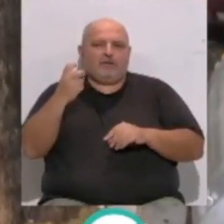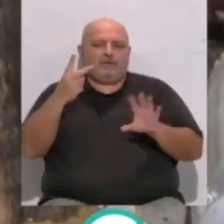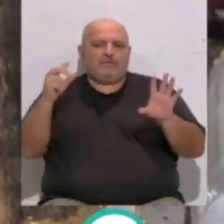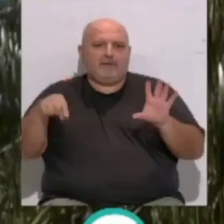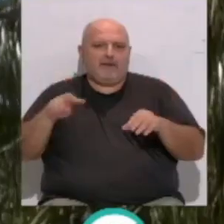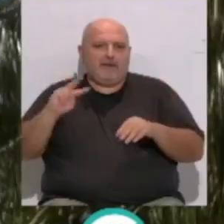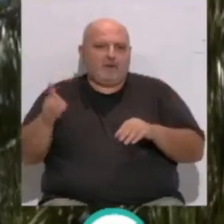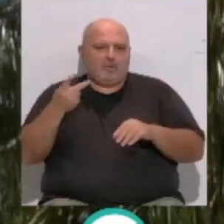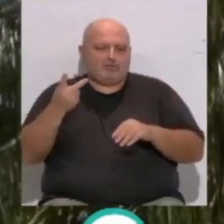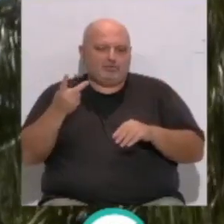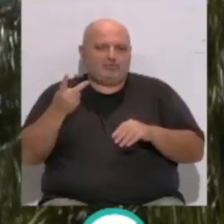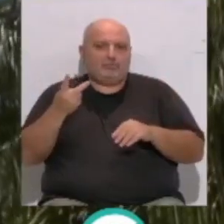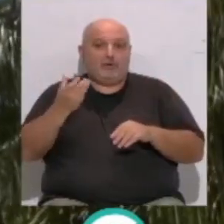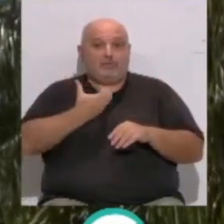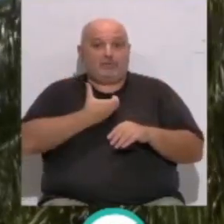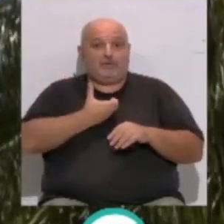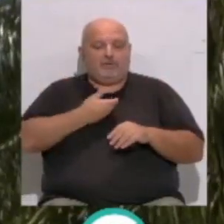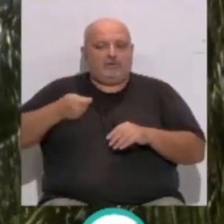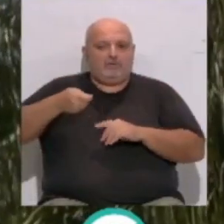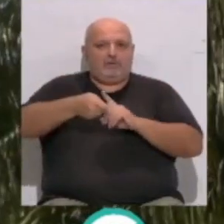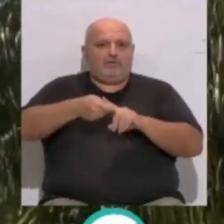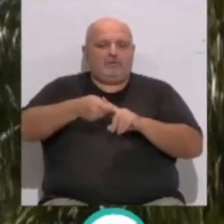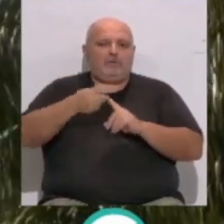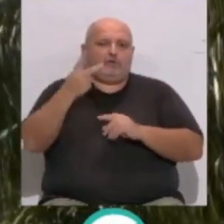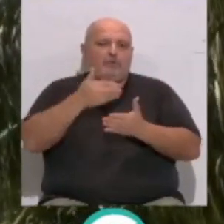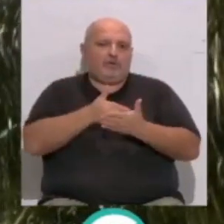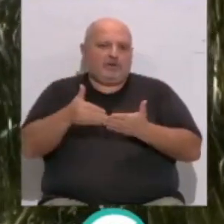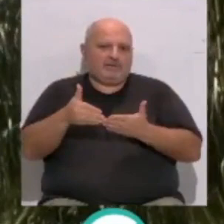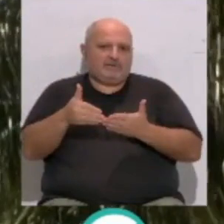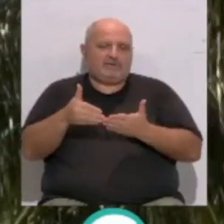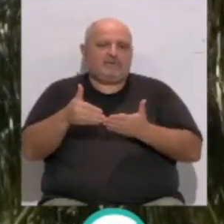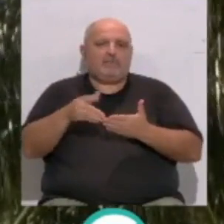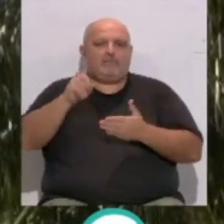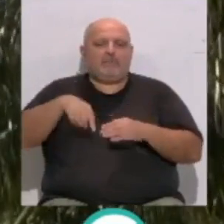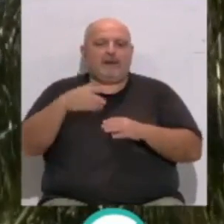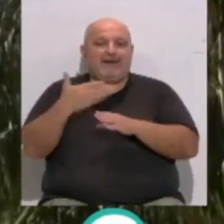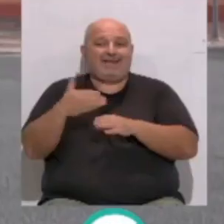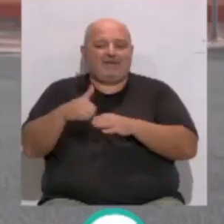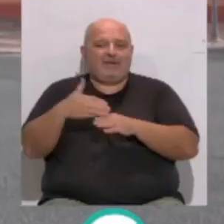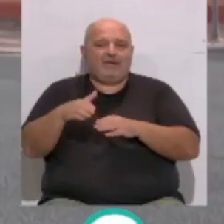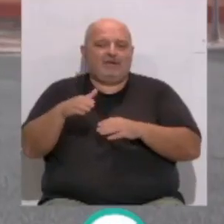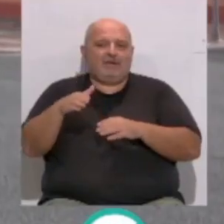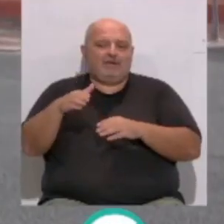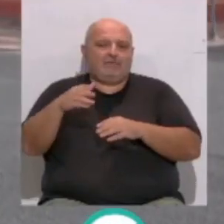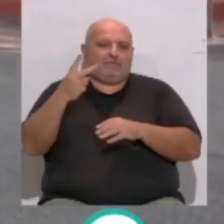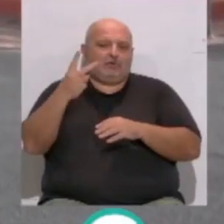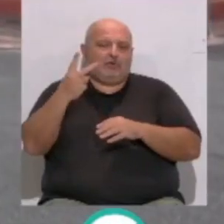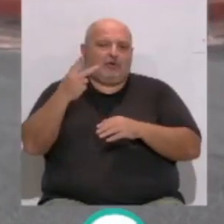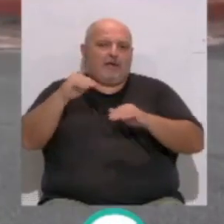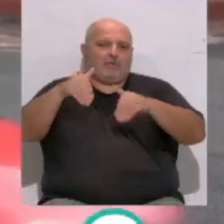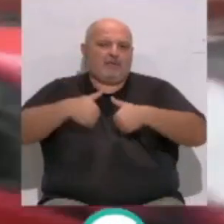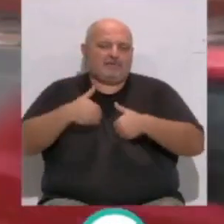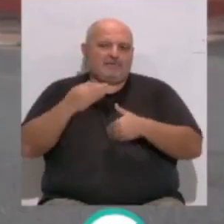millones de euros, de los que el ayuntamiento aportará casi dos millones, contando para el resto de la inversión con dos ayudas